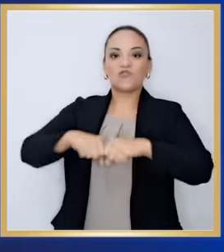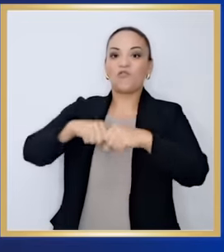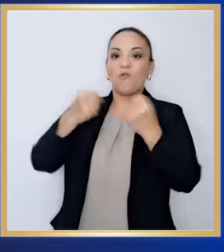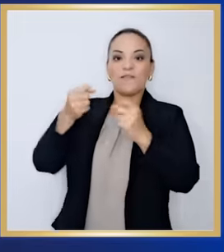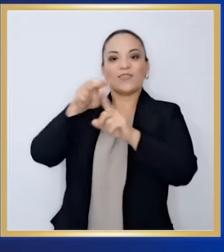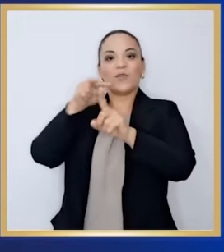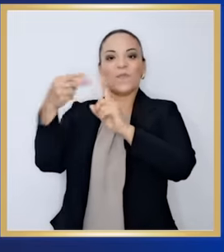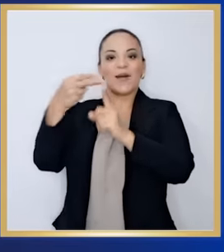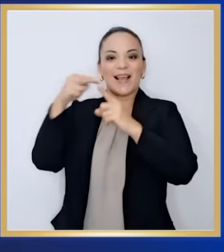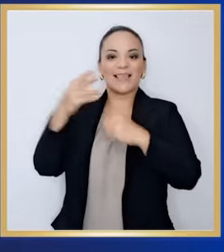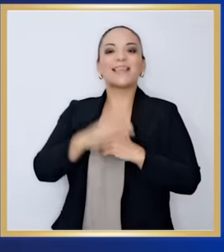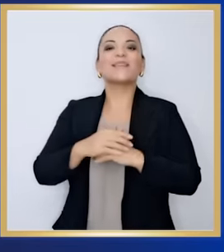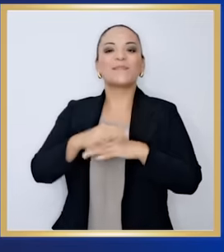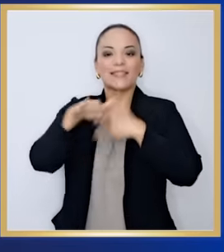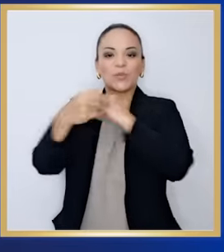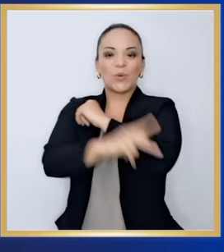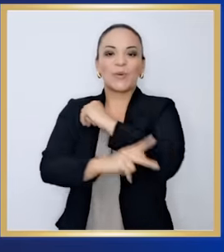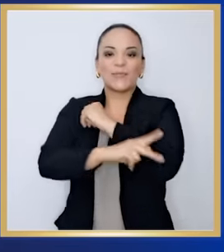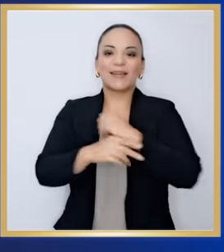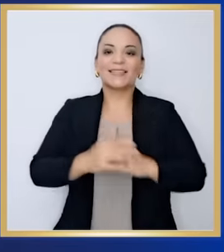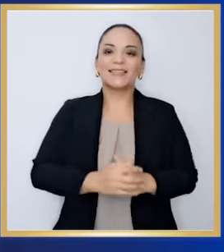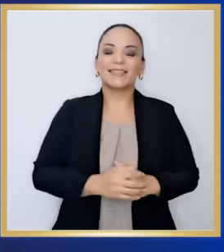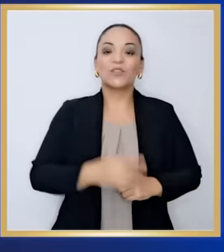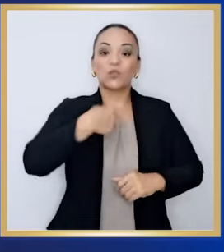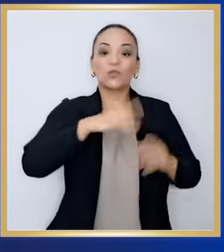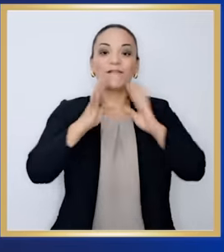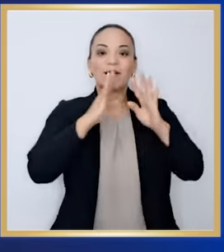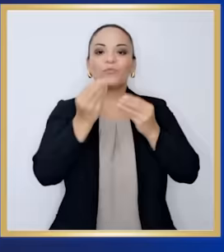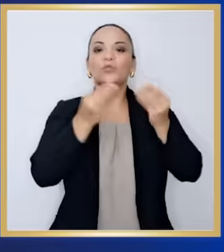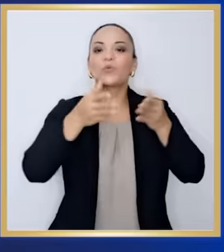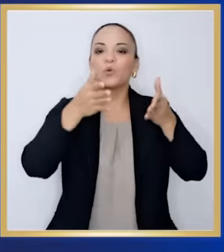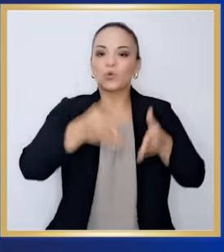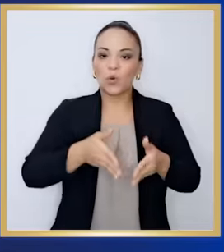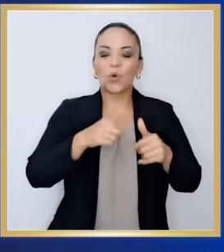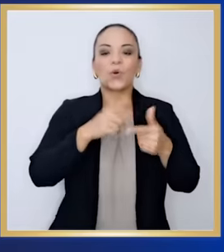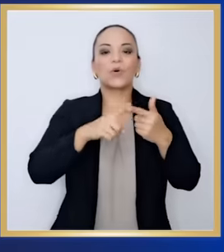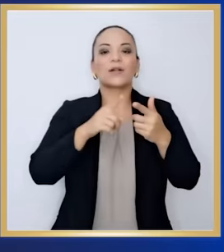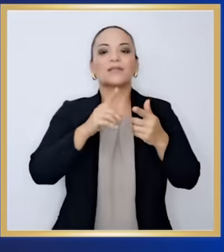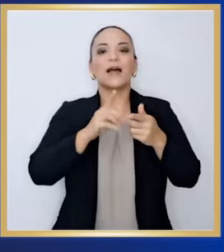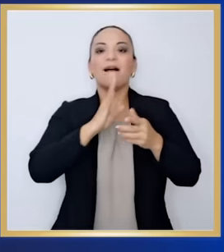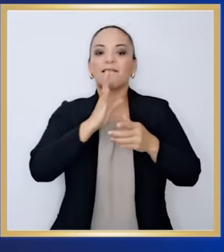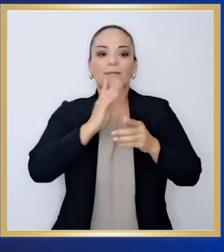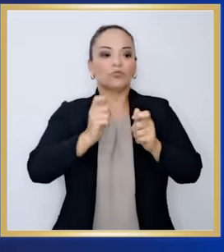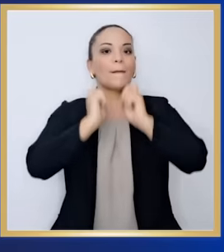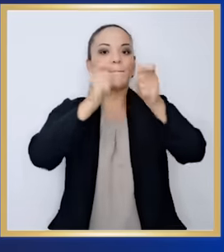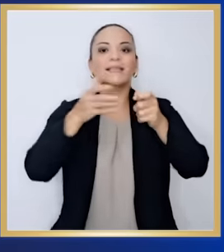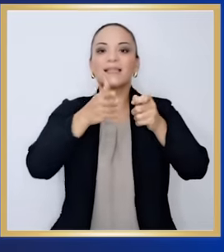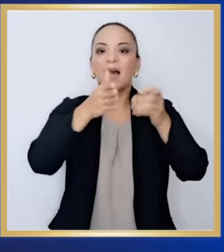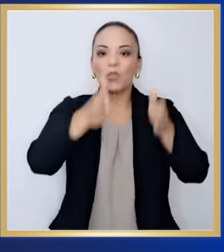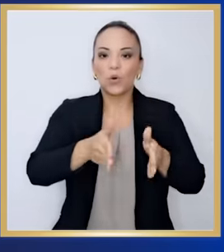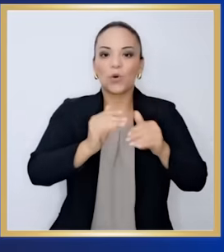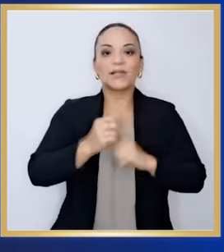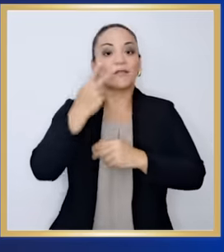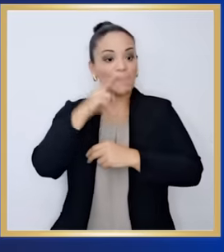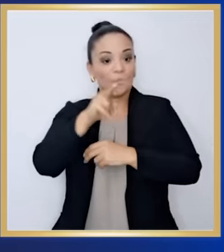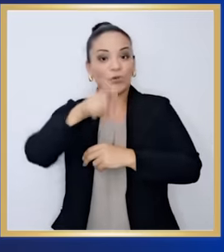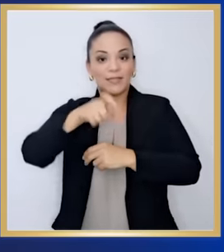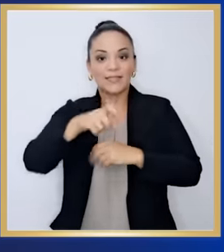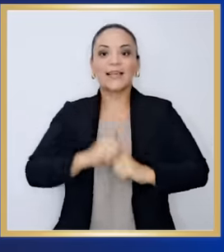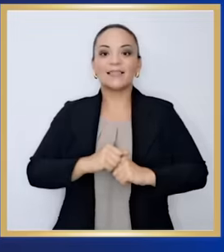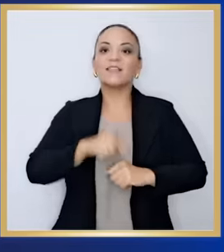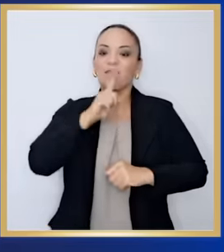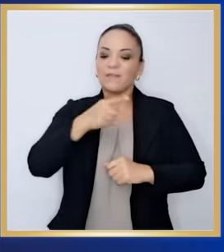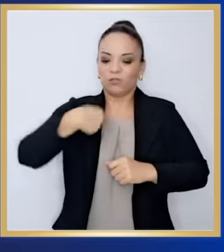conversamos con pescadores, vemos las necesidades y realmente nos ponemos la camiseta por ustedes. Comprometidos de alma, vida y